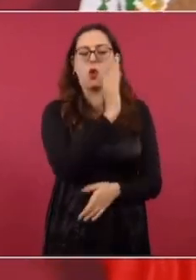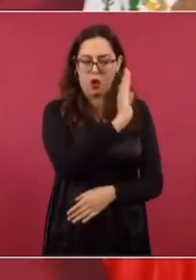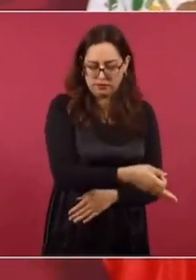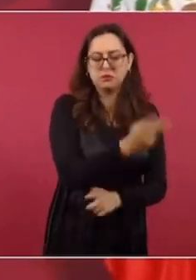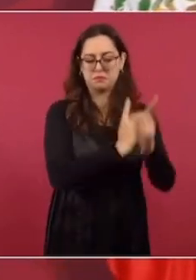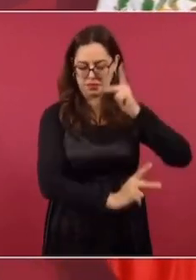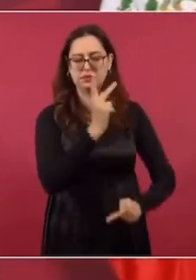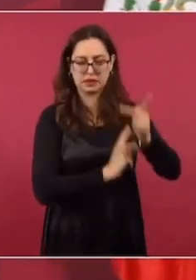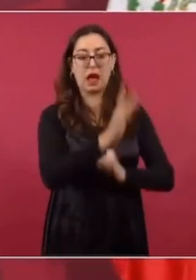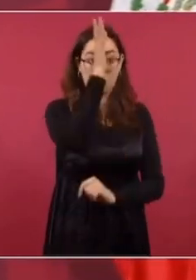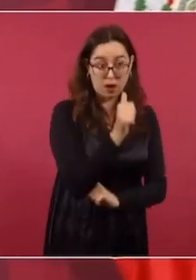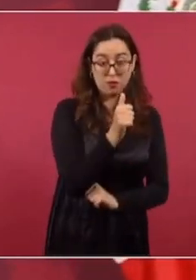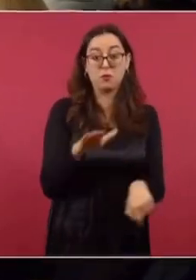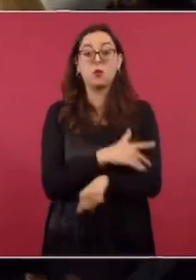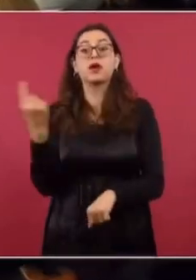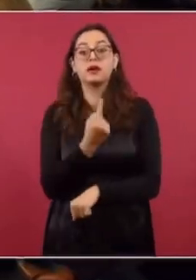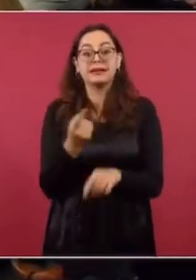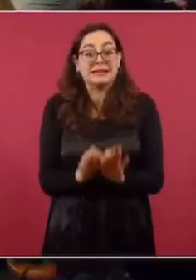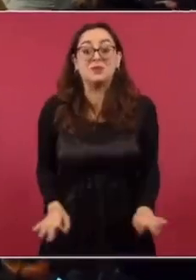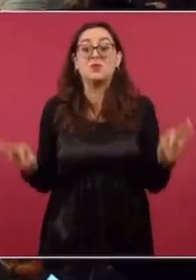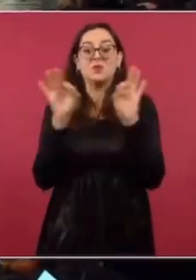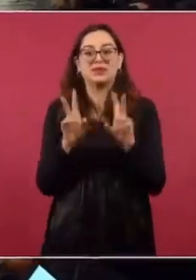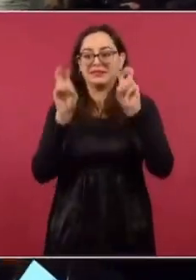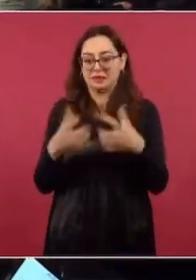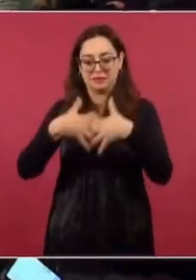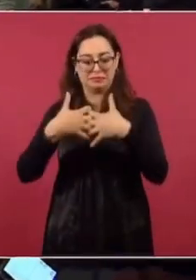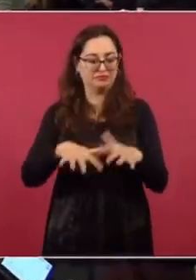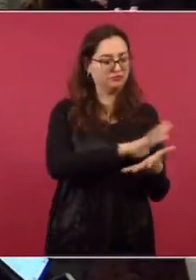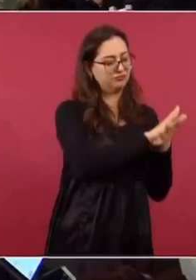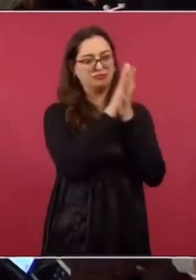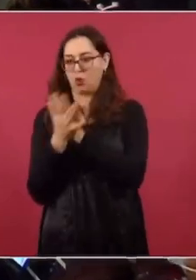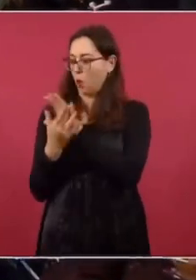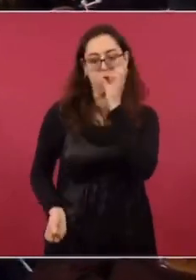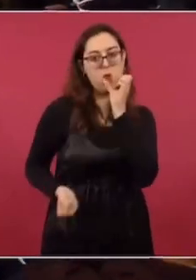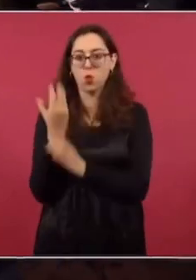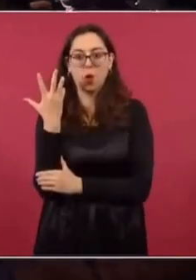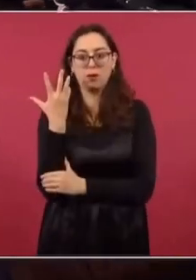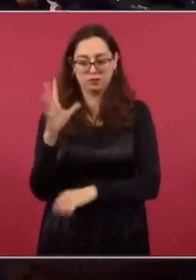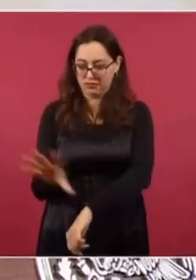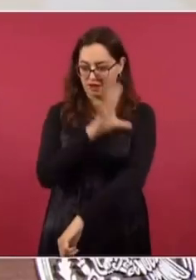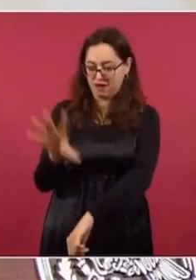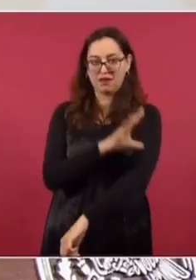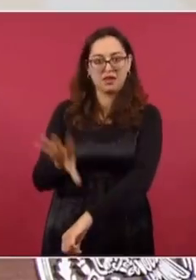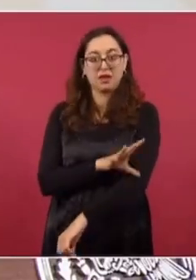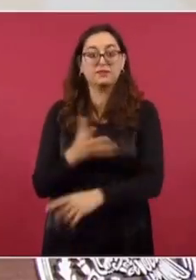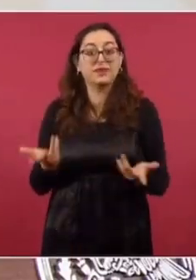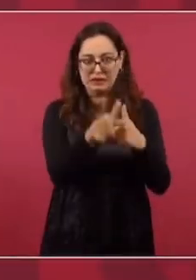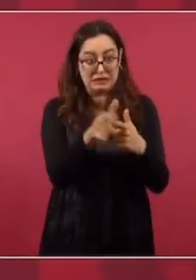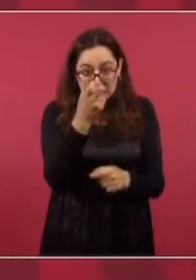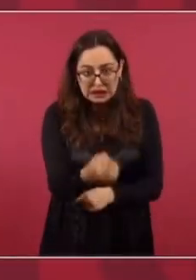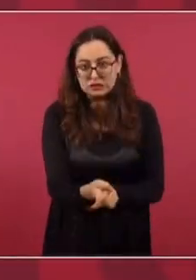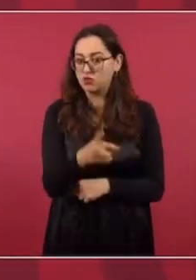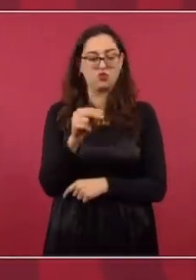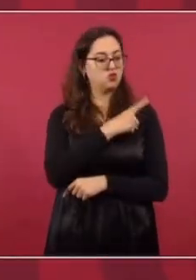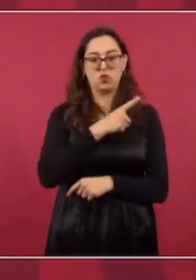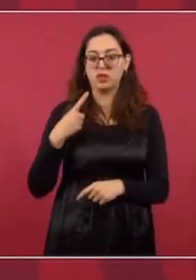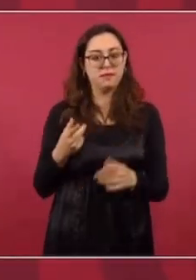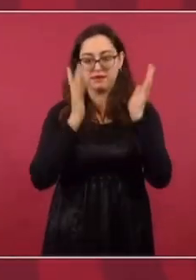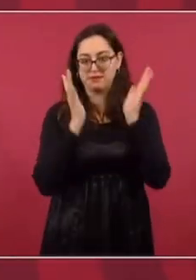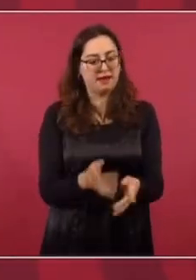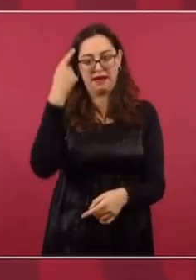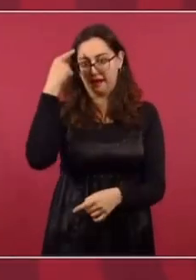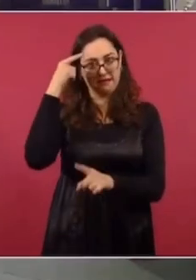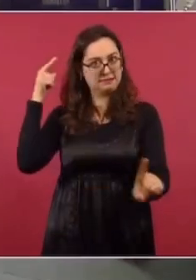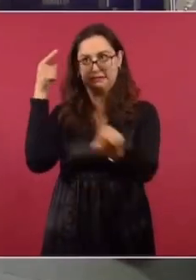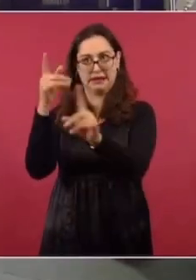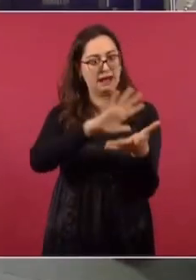gran reconversión industrial. Es que ya no podemos producir vehículos con combustible. Todo está pensado